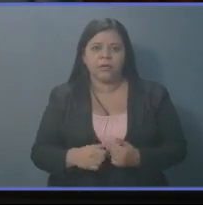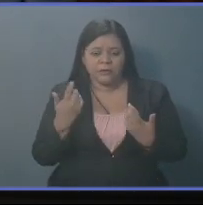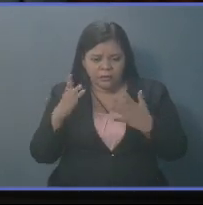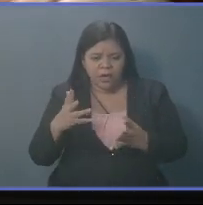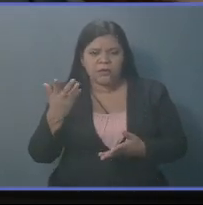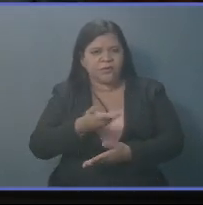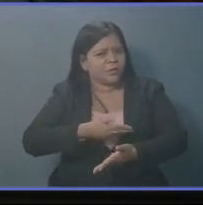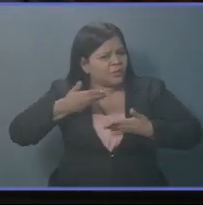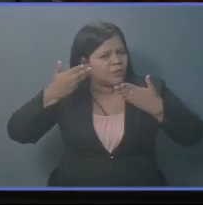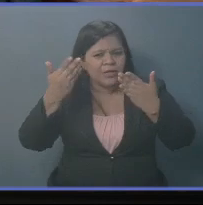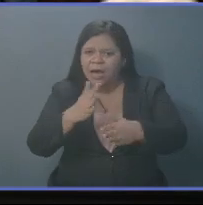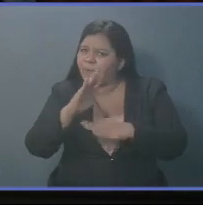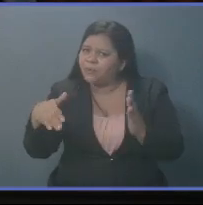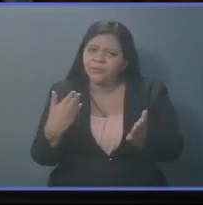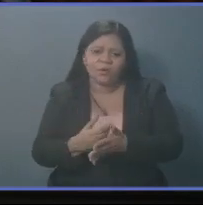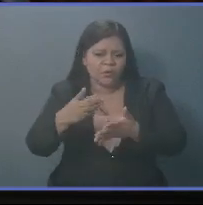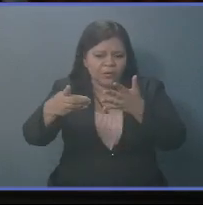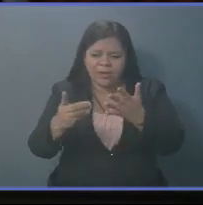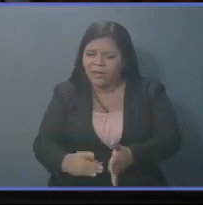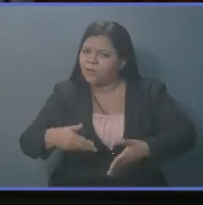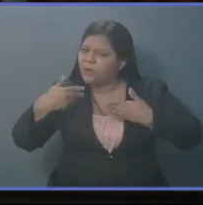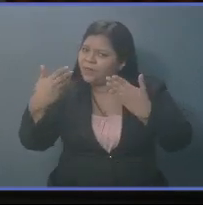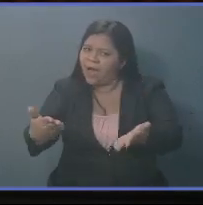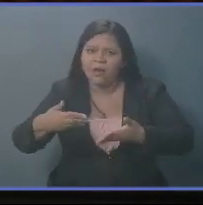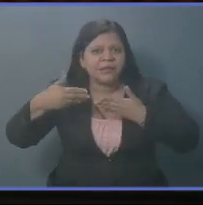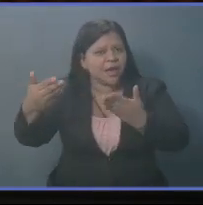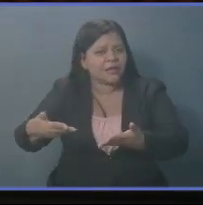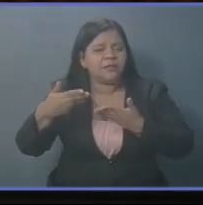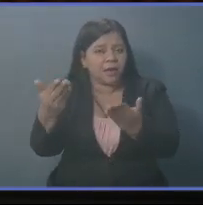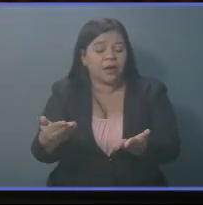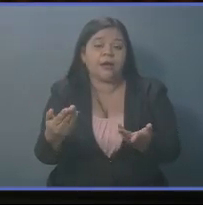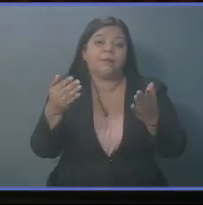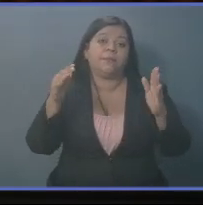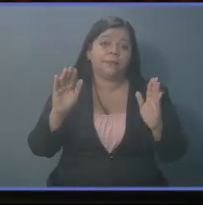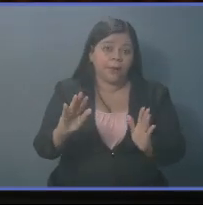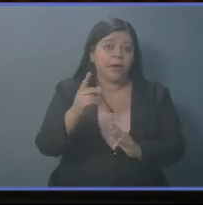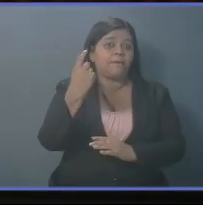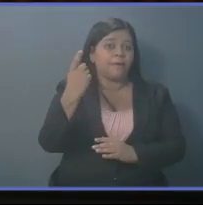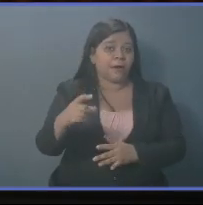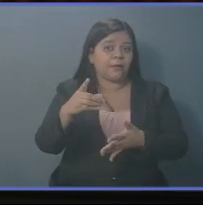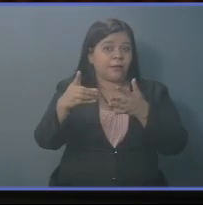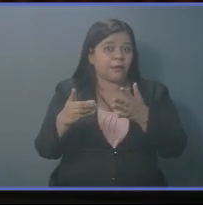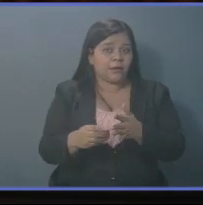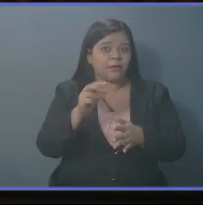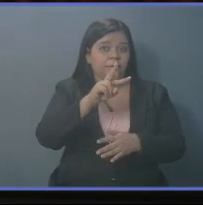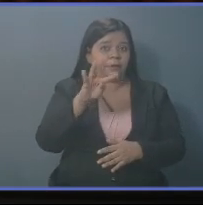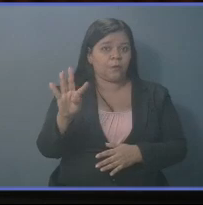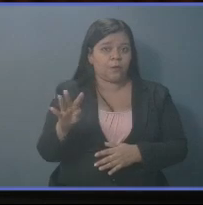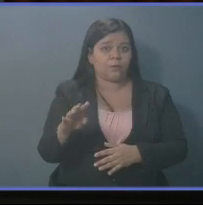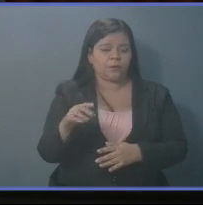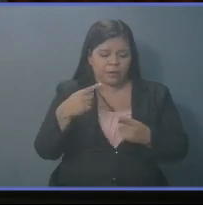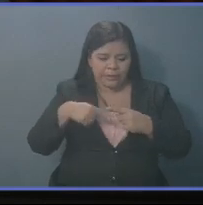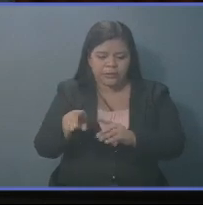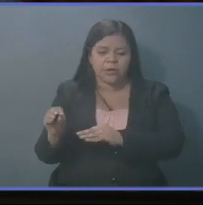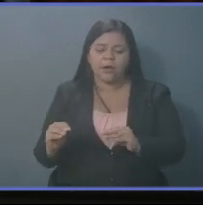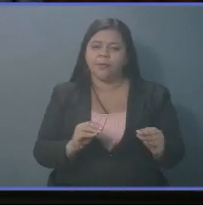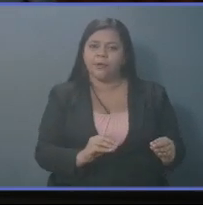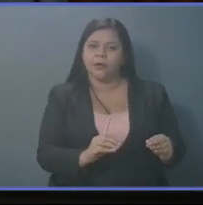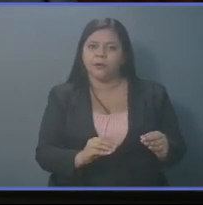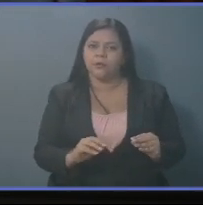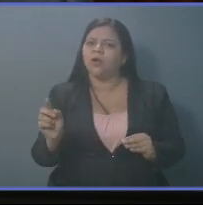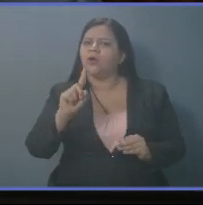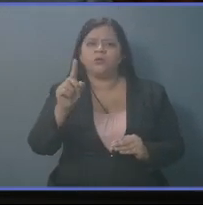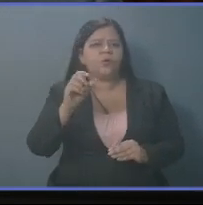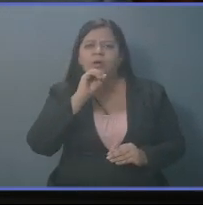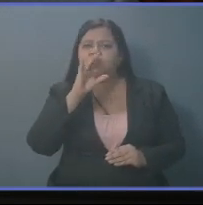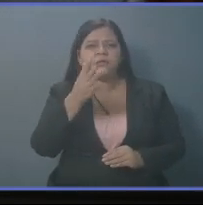dado todos los decretos que ha pedido. Pero aún está vigente el decreto 24. No estén asustando con